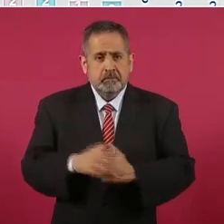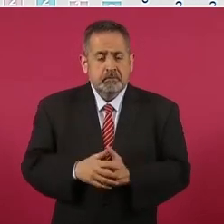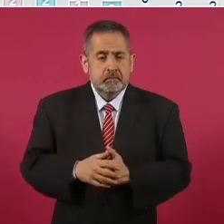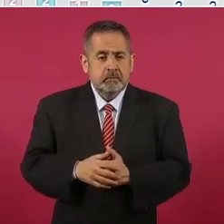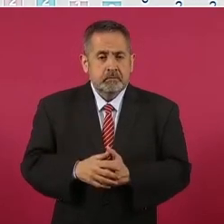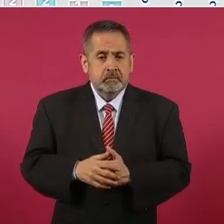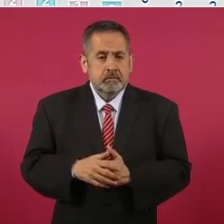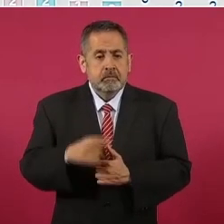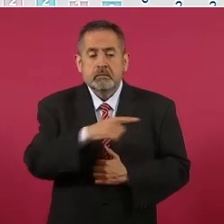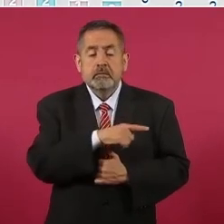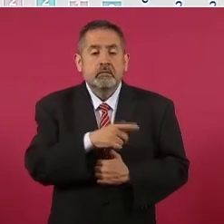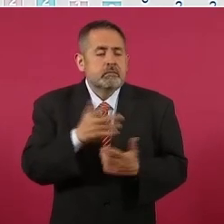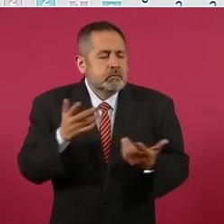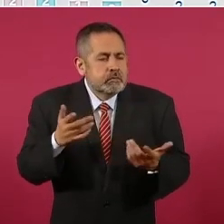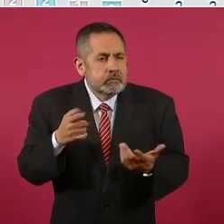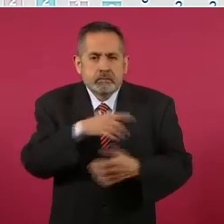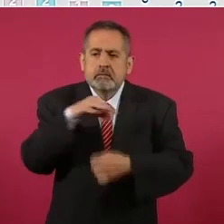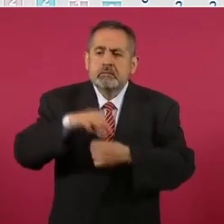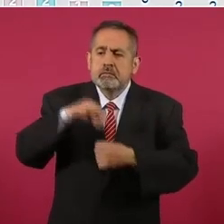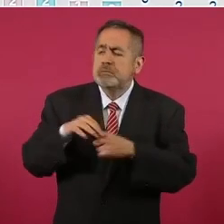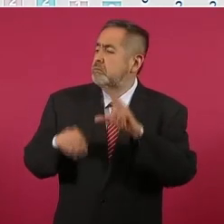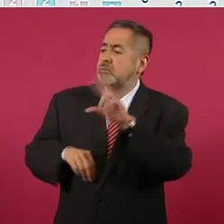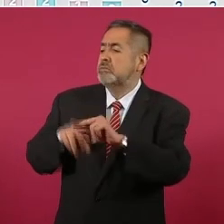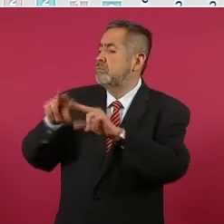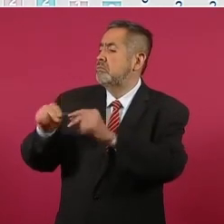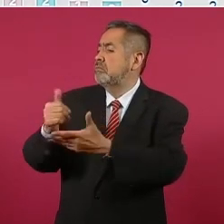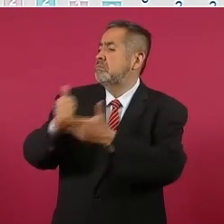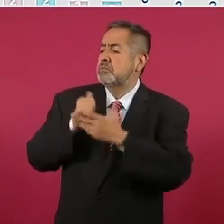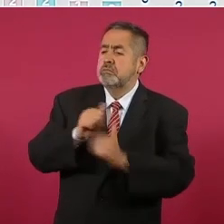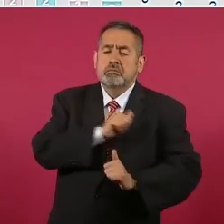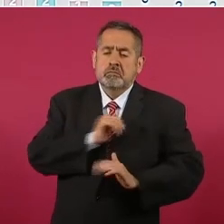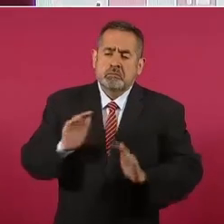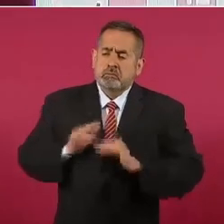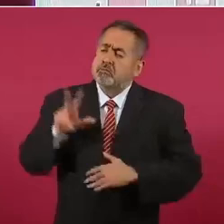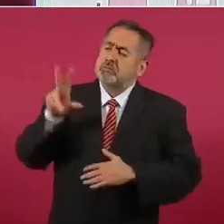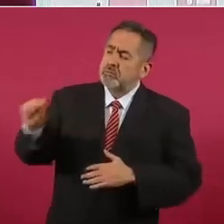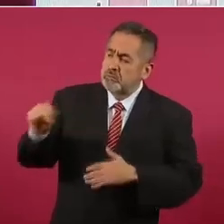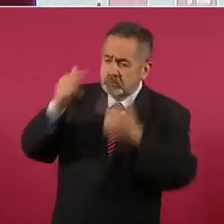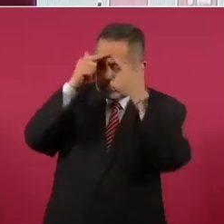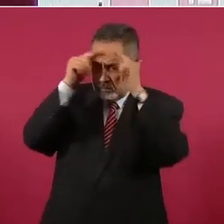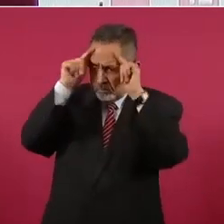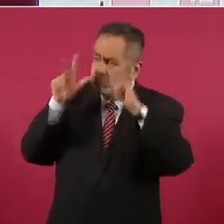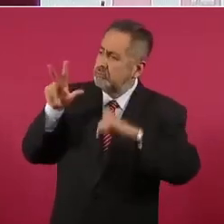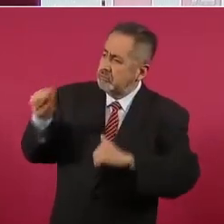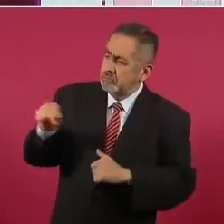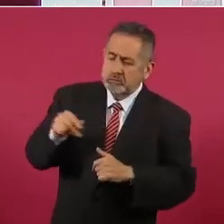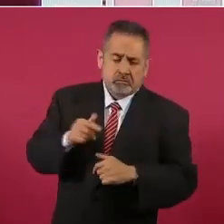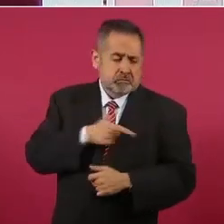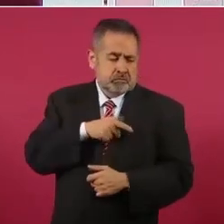para que no esté el Ejército, ni la Marina, ni la Guardia Nacional.